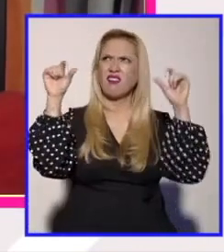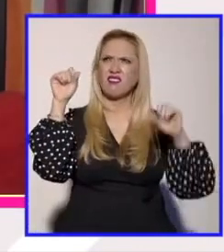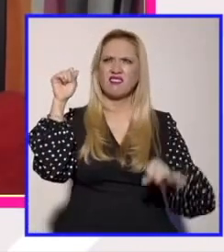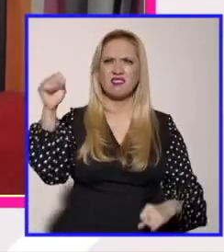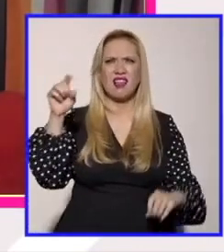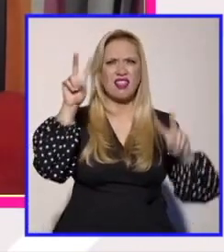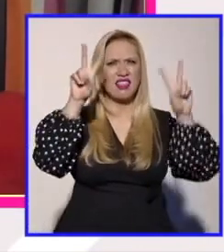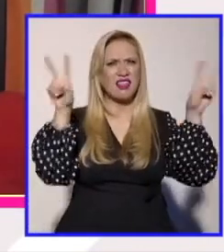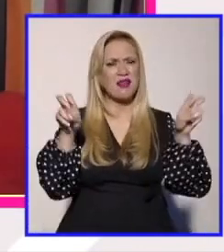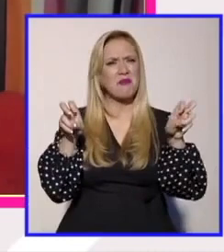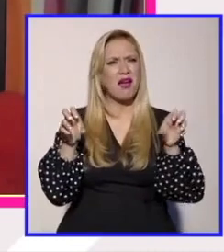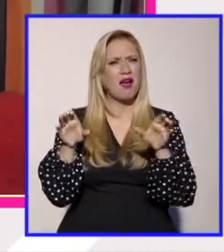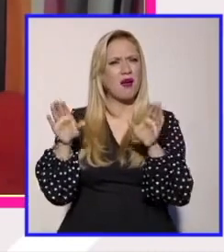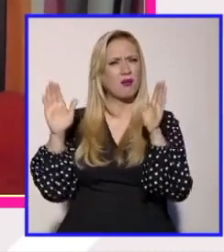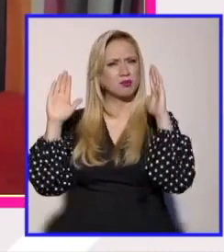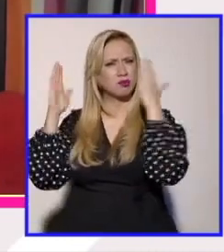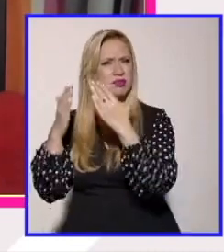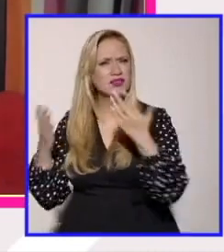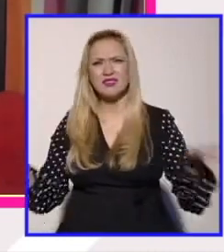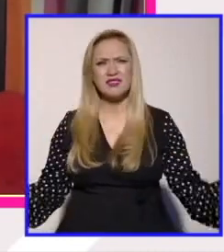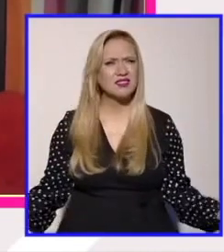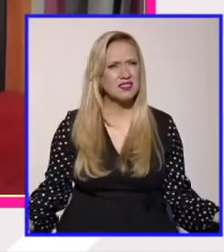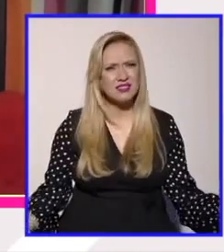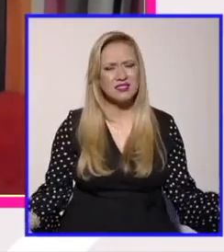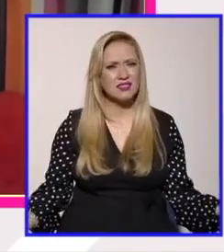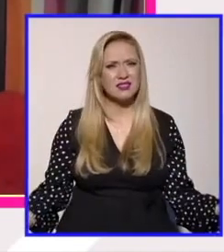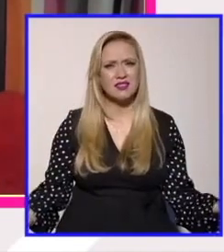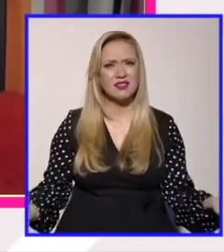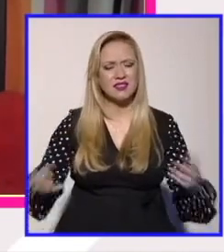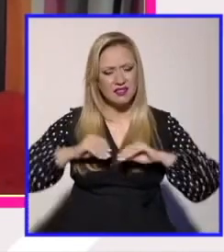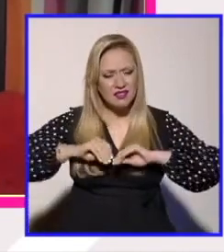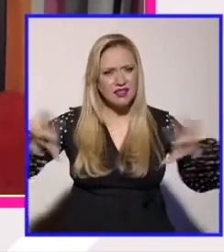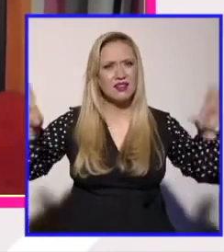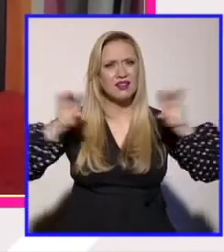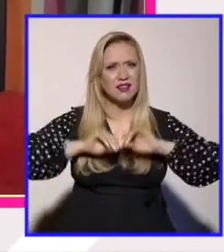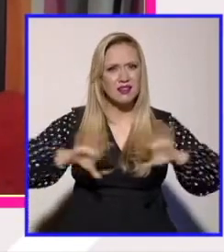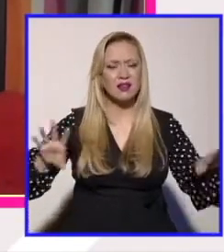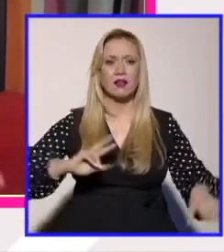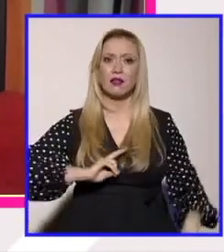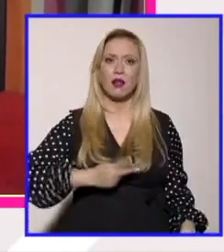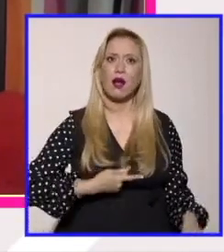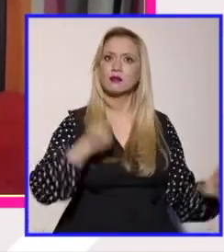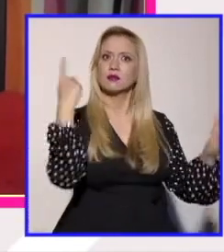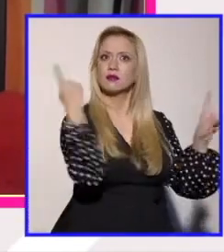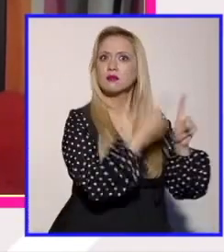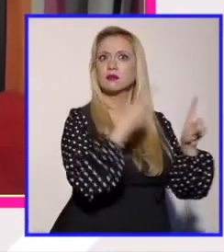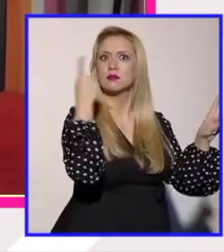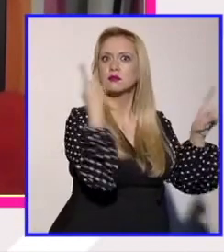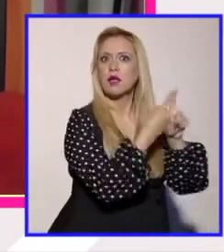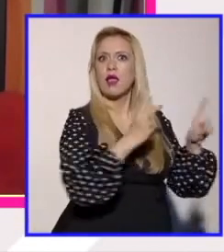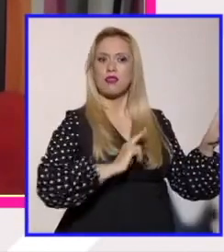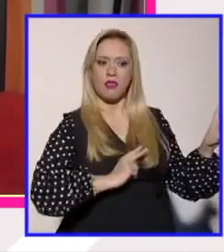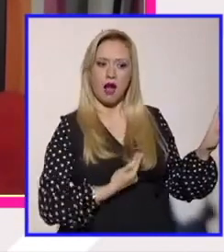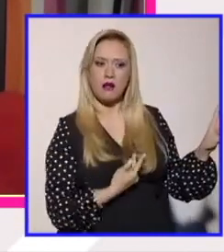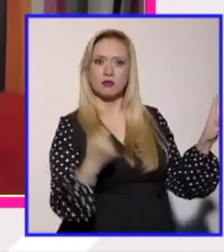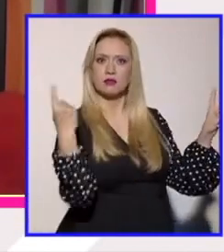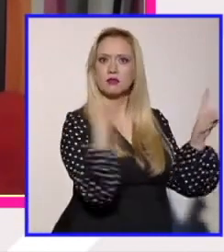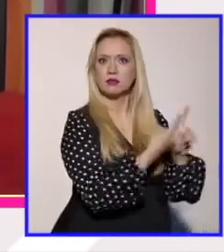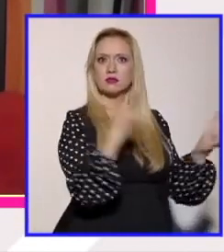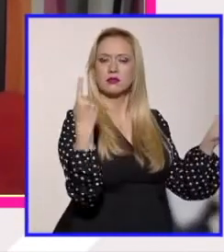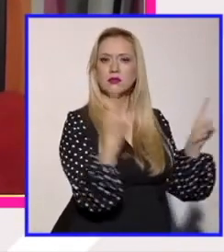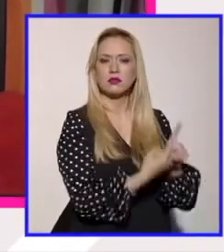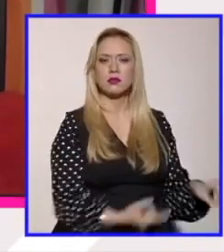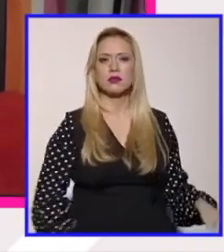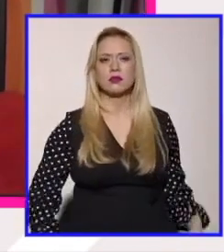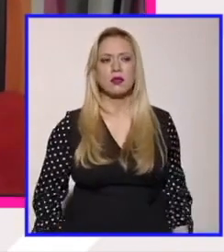Y es una lástima que todo este discurso se vuelva que las trans sí, que las trans no, cuando la verdad de lo que estamos hablando, cuando se trata, por ejemplo, de las mujeres trans en el deporte